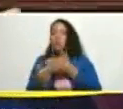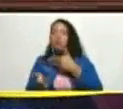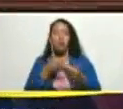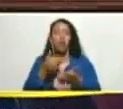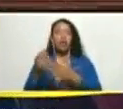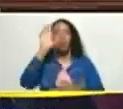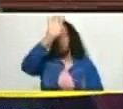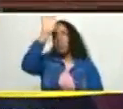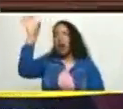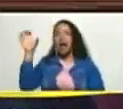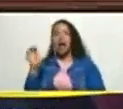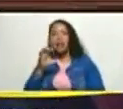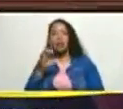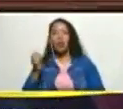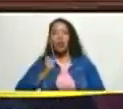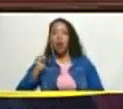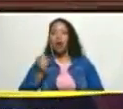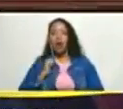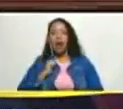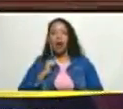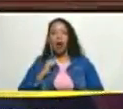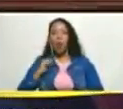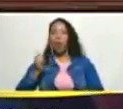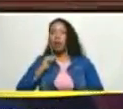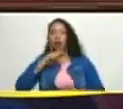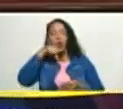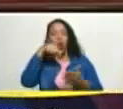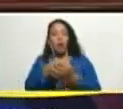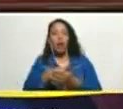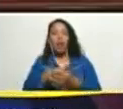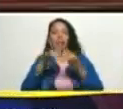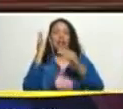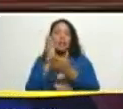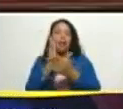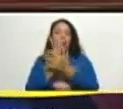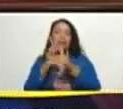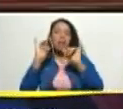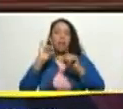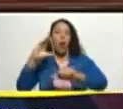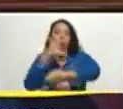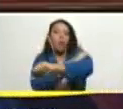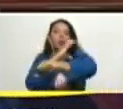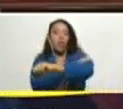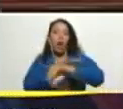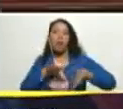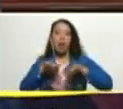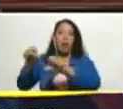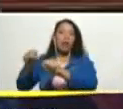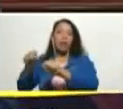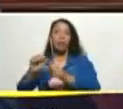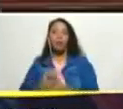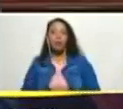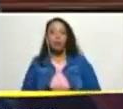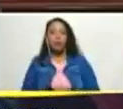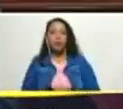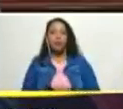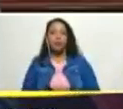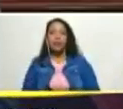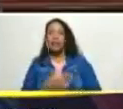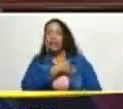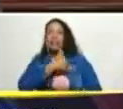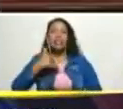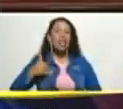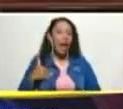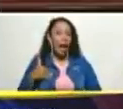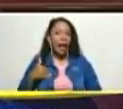sea bolsonarismo guaidocismo o como le ponga al final es la extrema derecha proimperialista que pretende